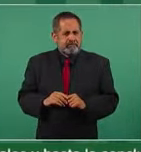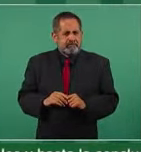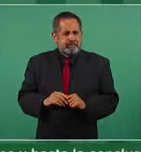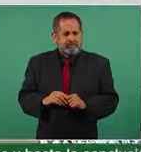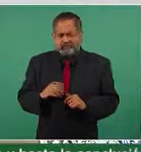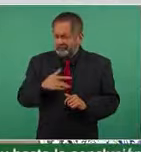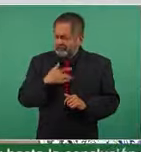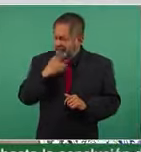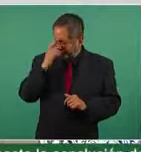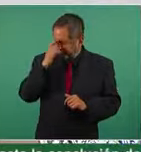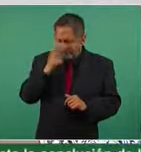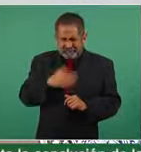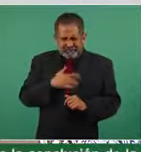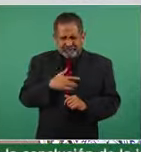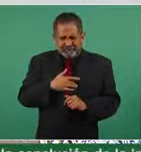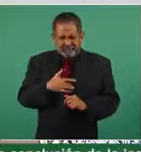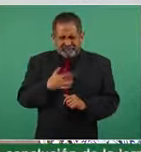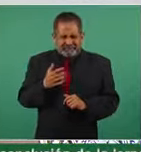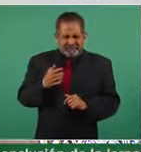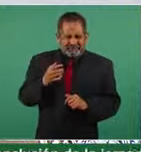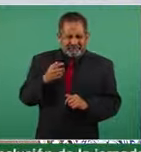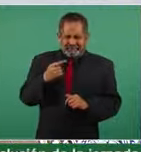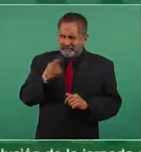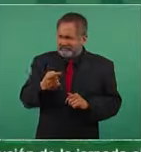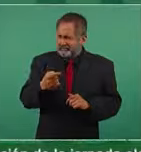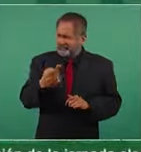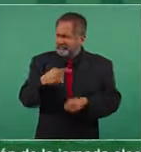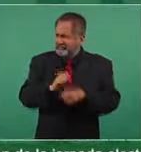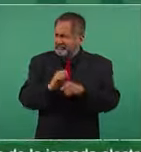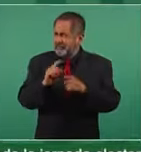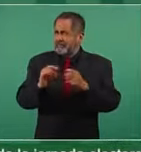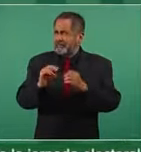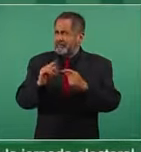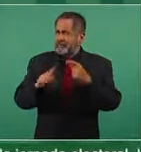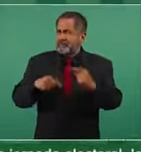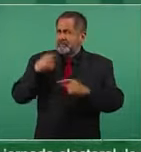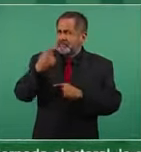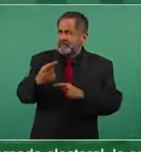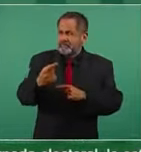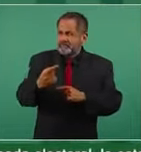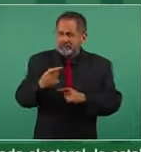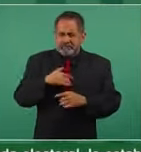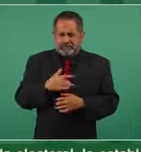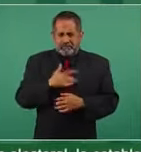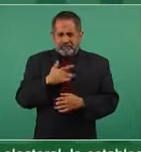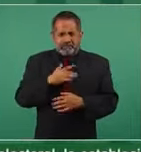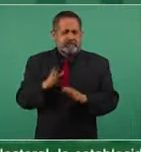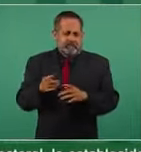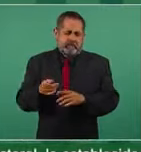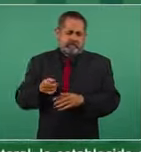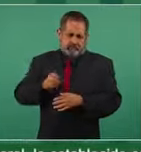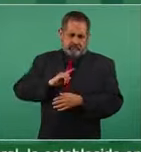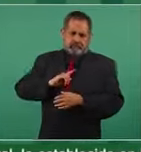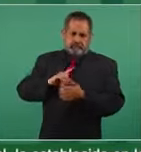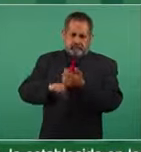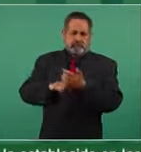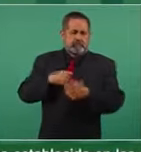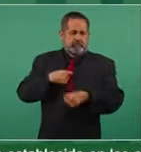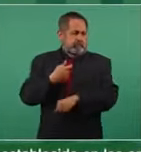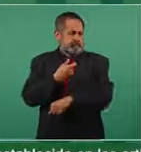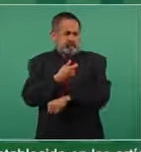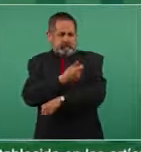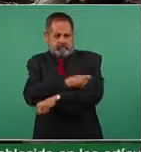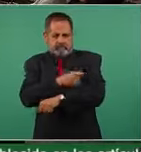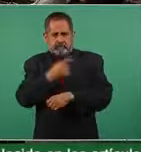no estoy tan seguro si es la próxima o la siguiente, que ya me corresponde, y aquí